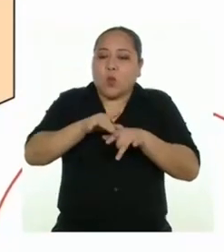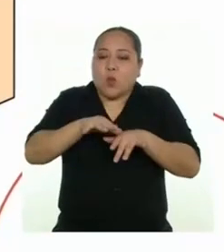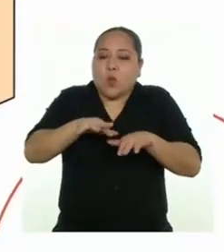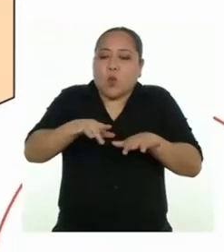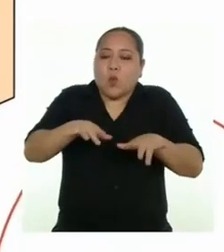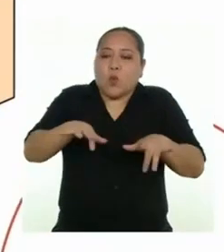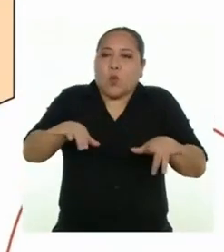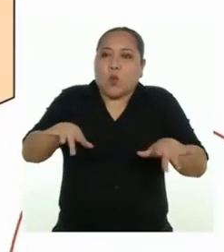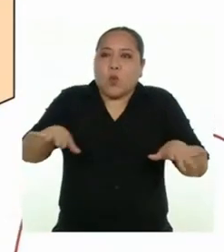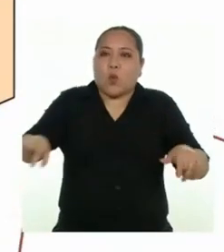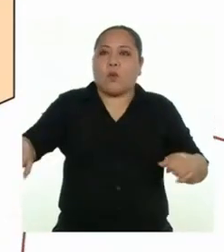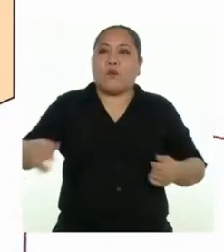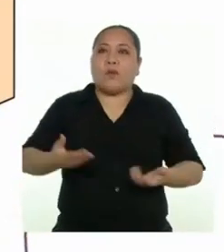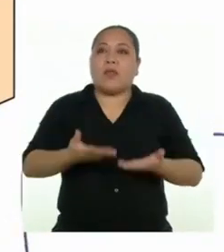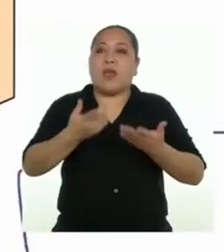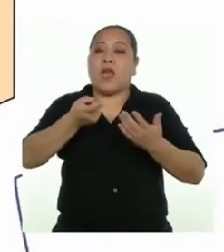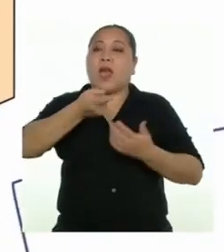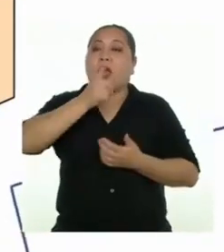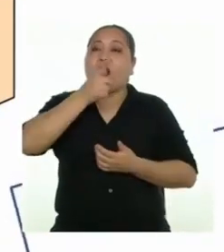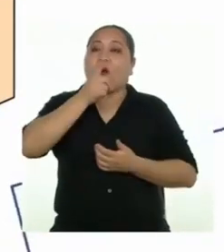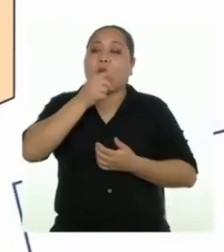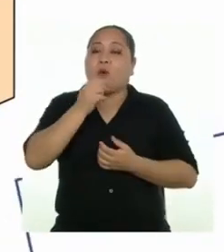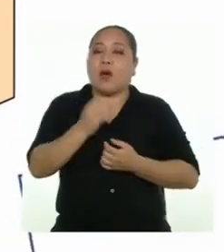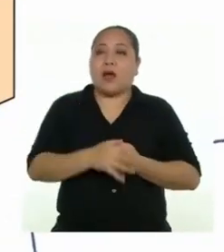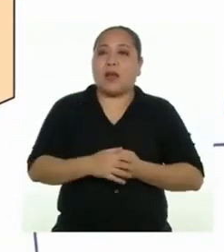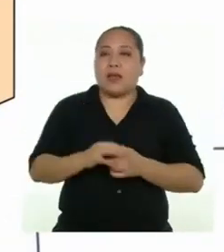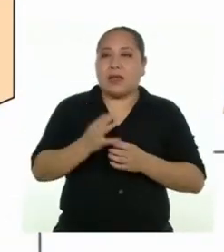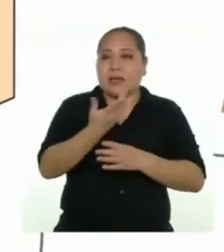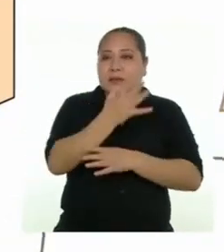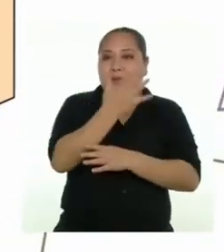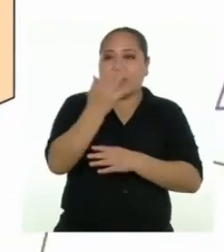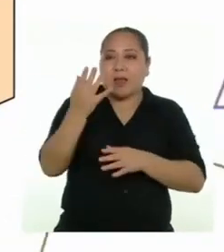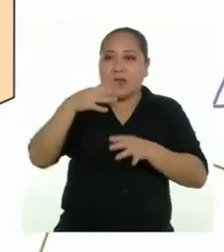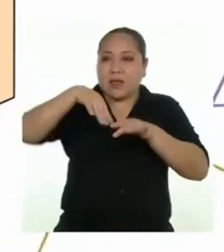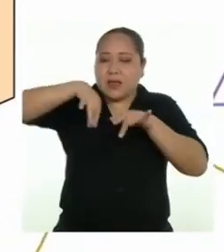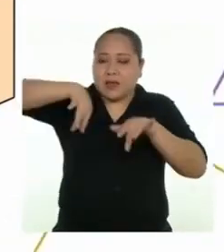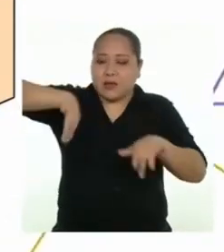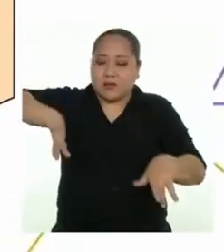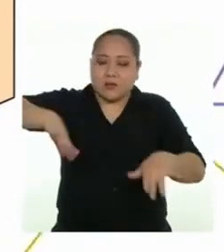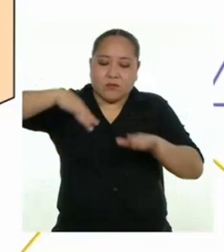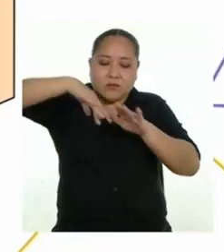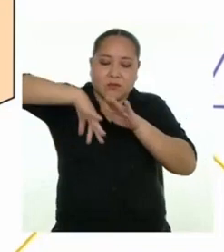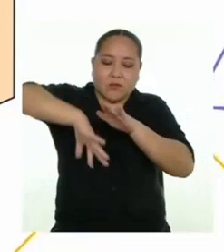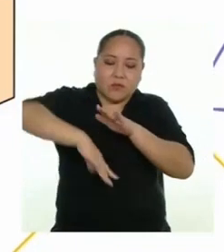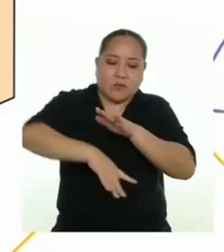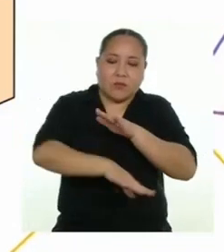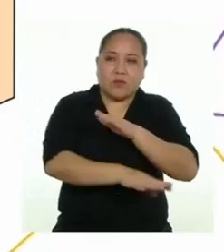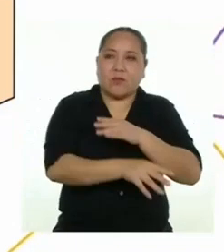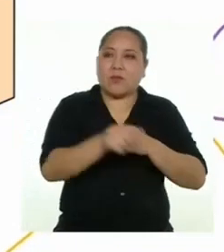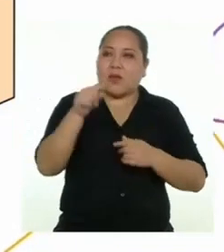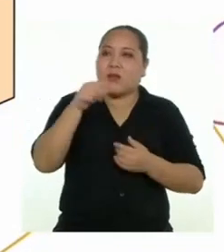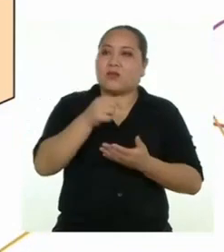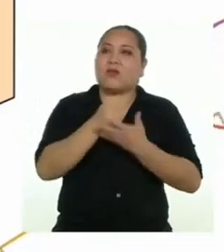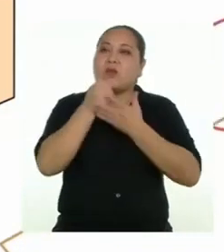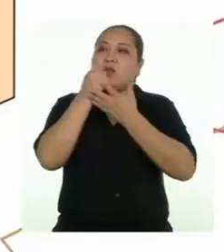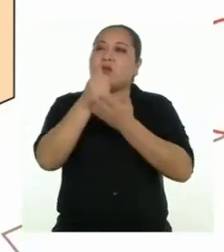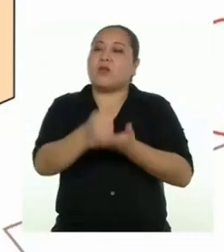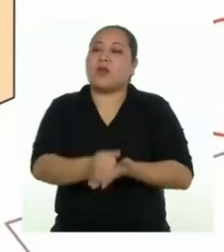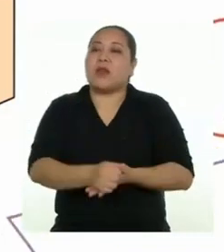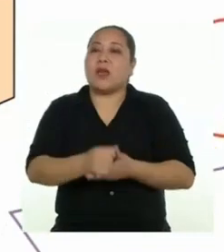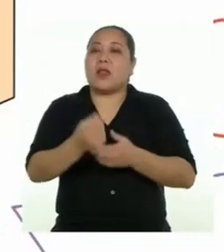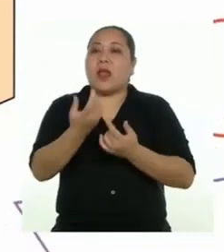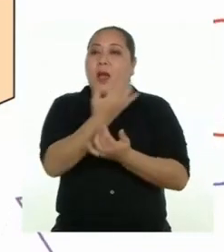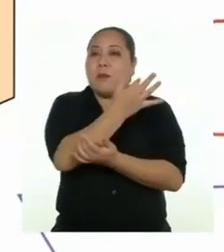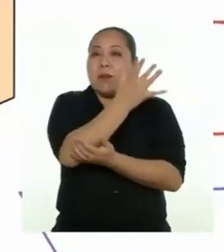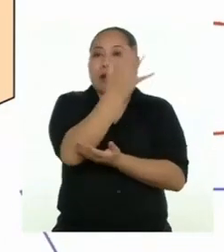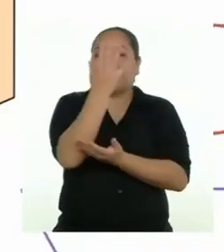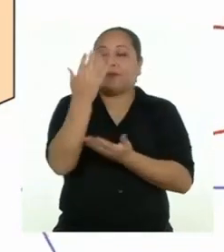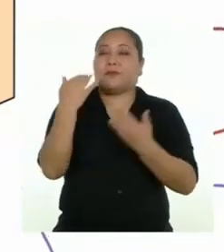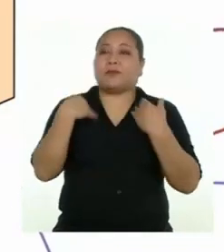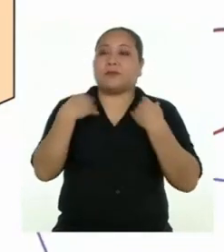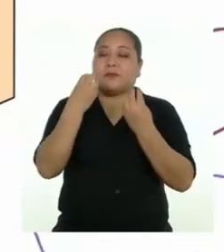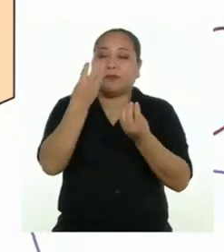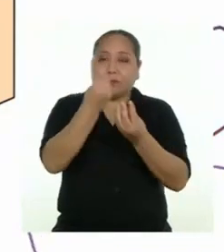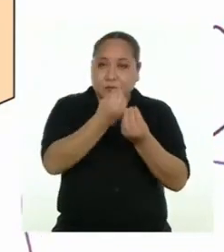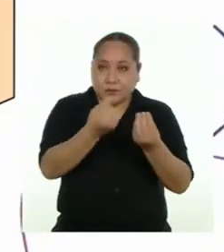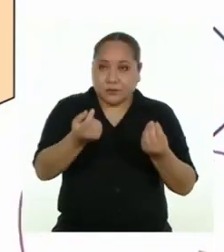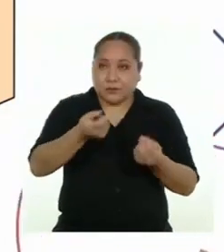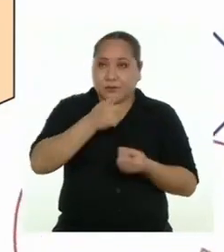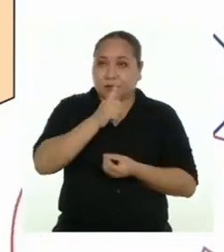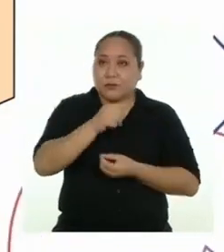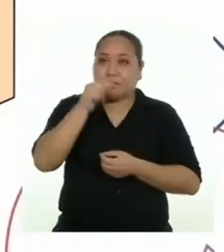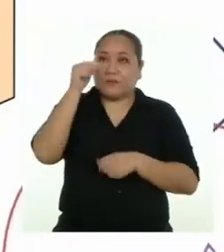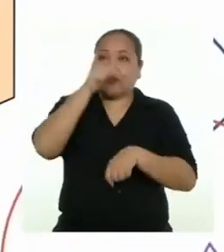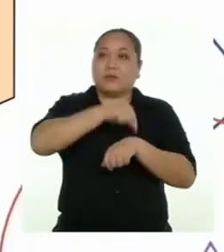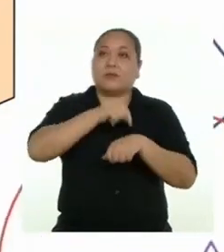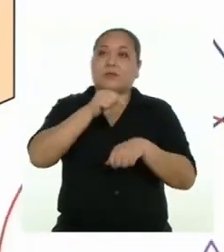y da humedad a las plantas situadas en la parte baja de la zanja. Esto ayudará a que las plantas tengan más agua en los